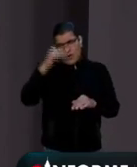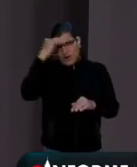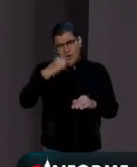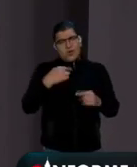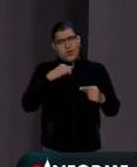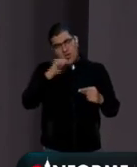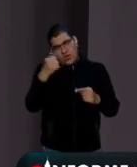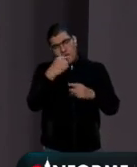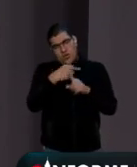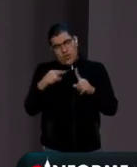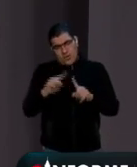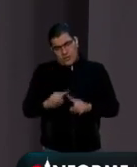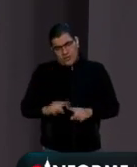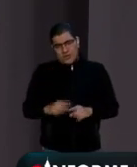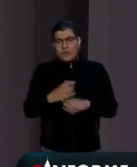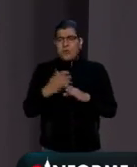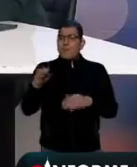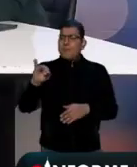otras cosas, con Miguel Elorza.